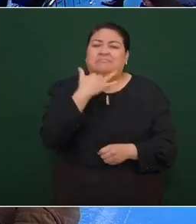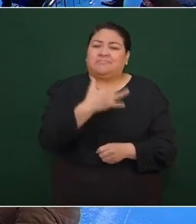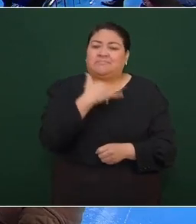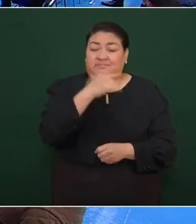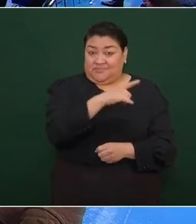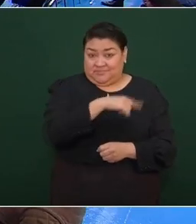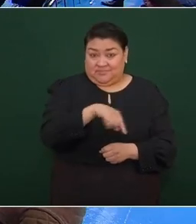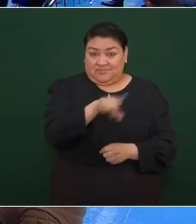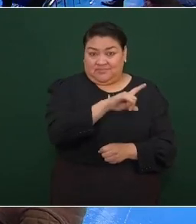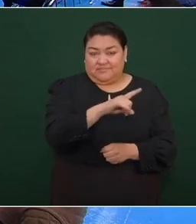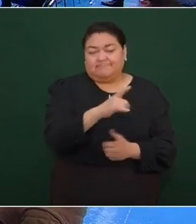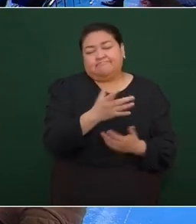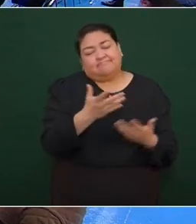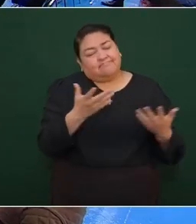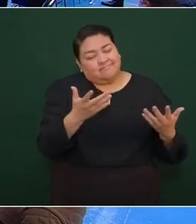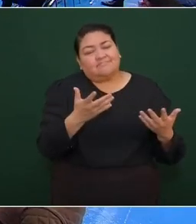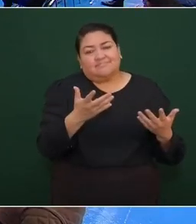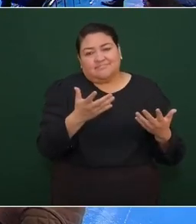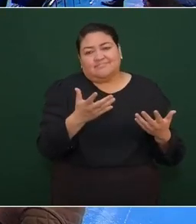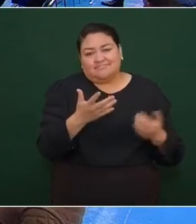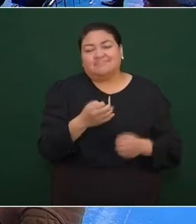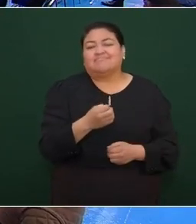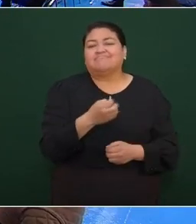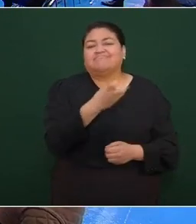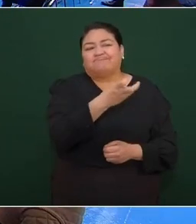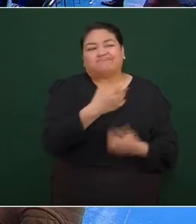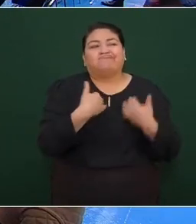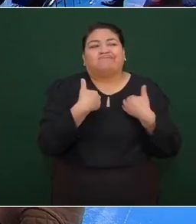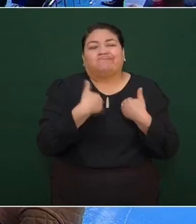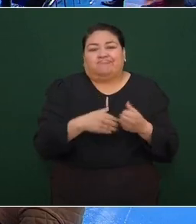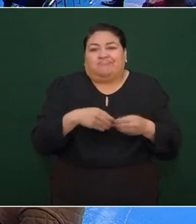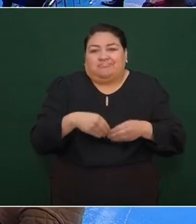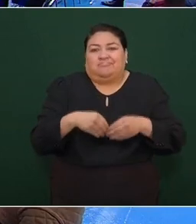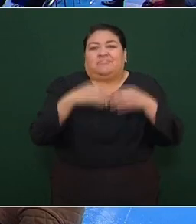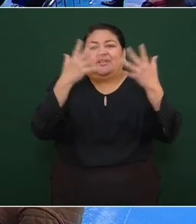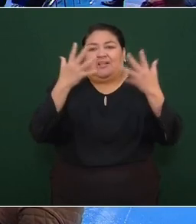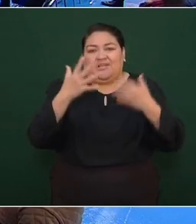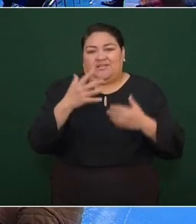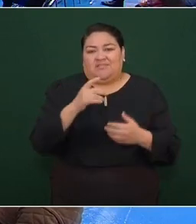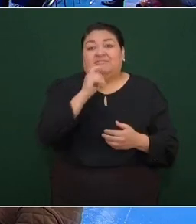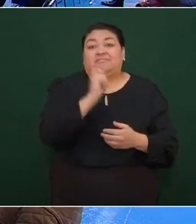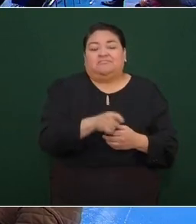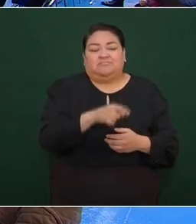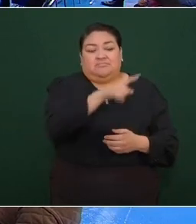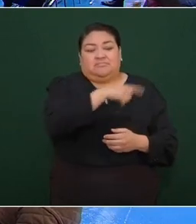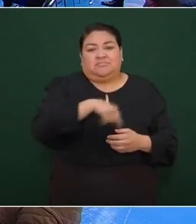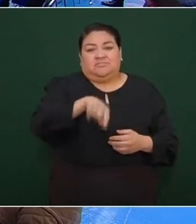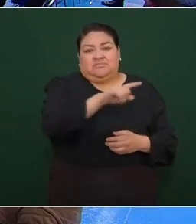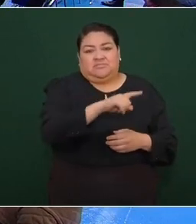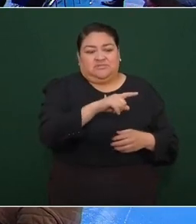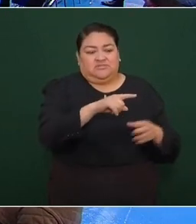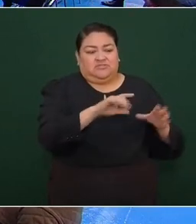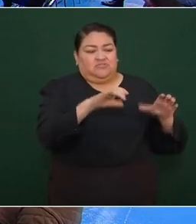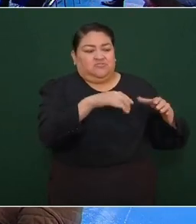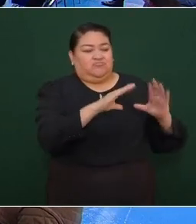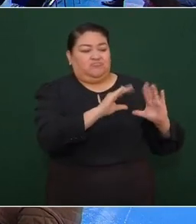no cabe duda que la doctrina de la derecha